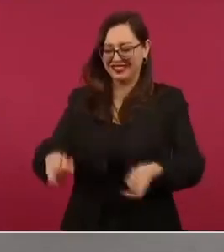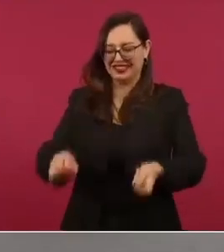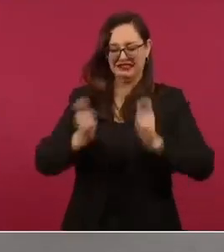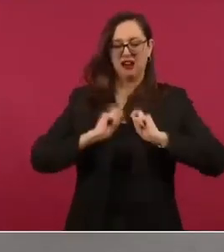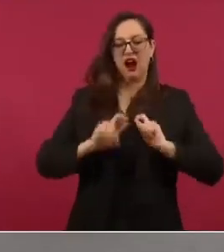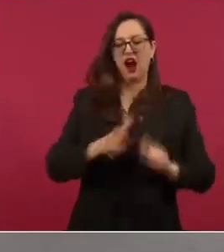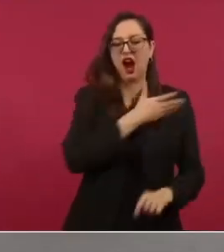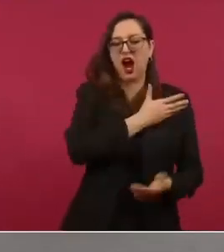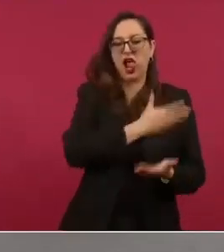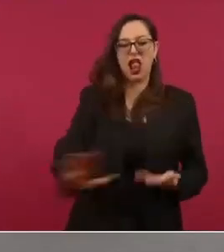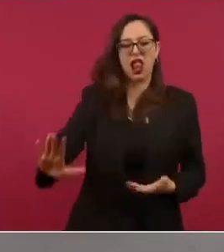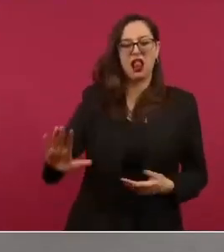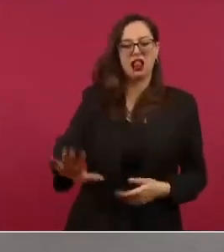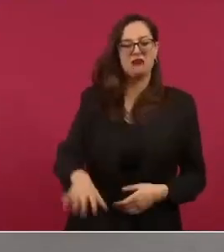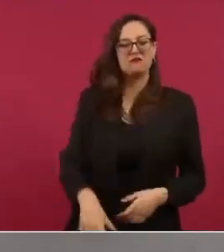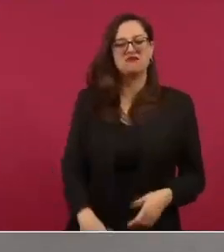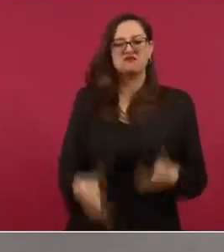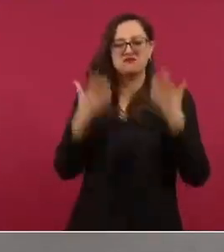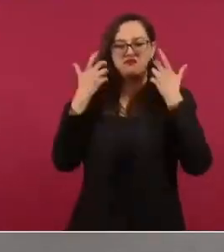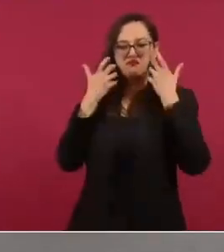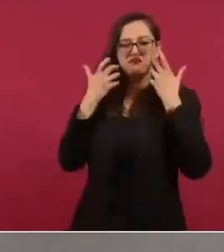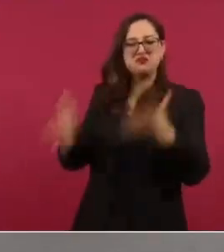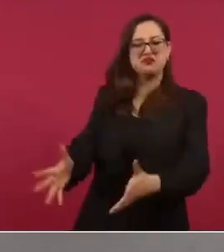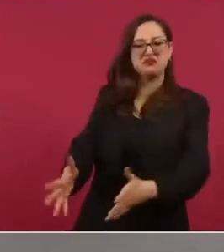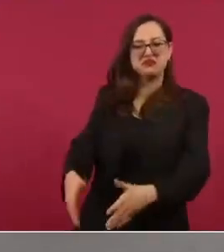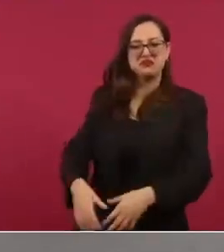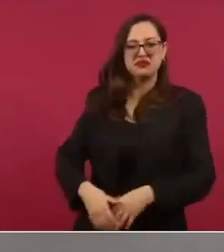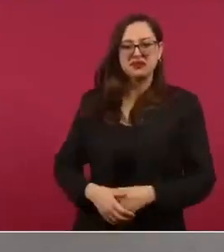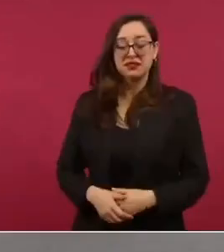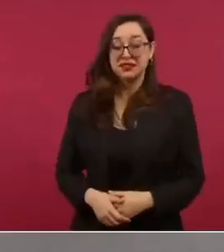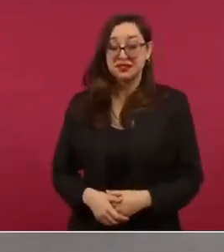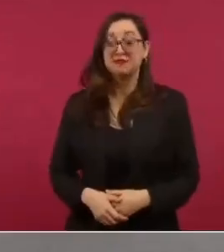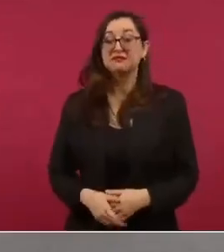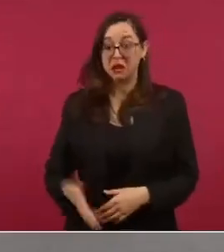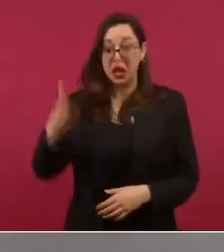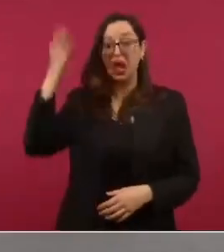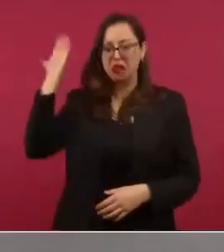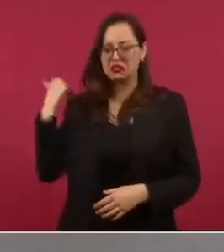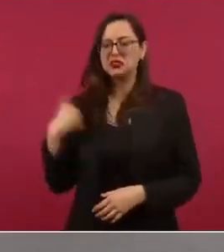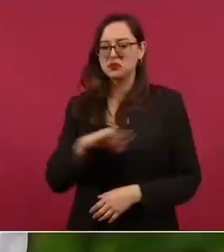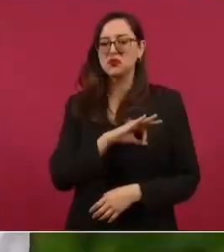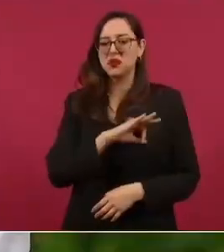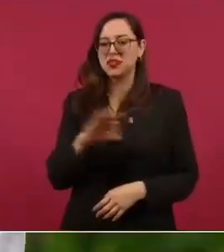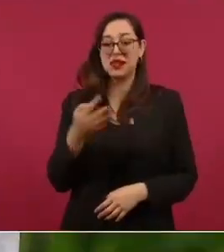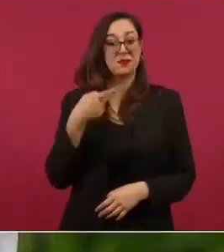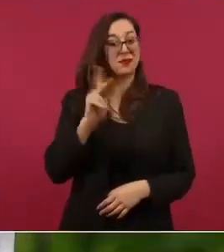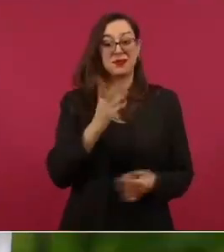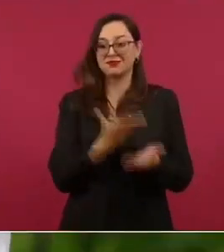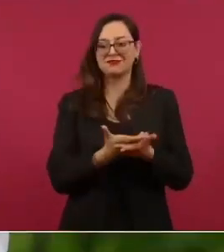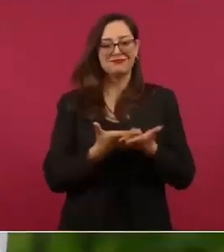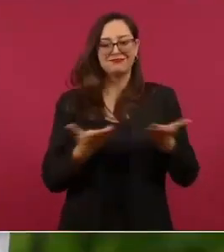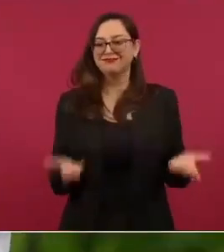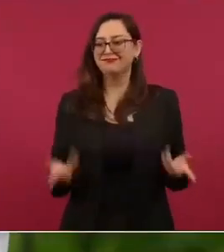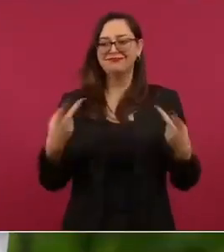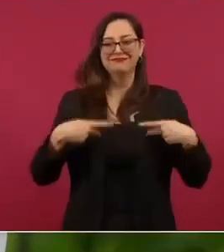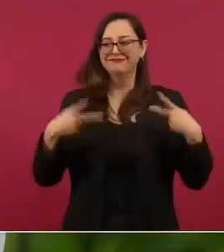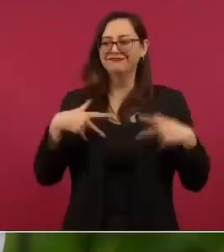y olvidarse del pueblo a lo mejor en otros tiempos ahora ya no